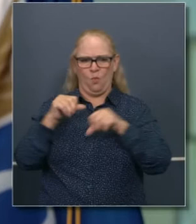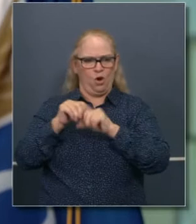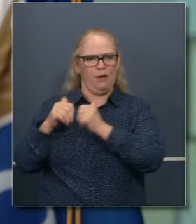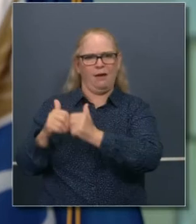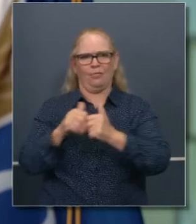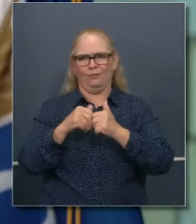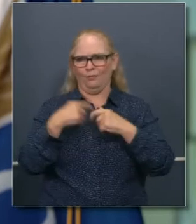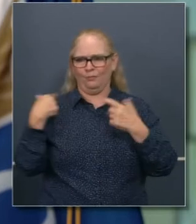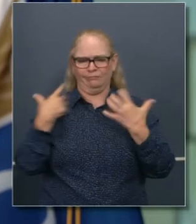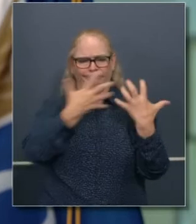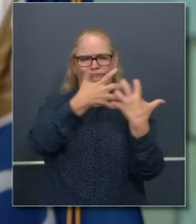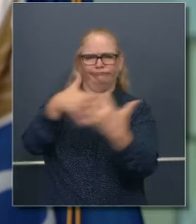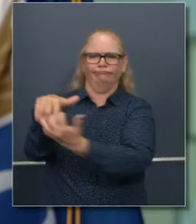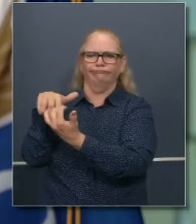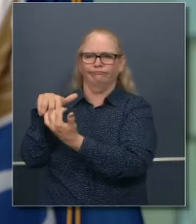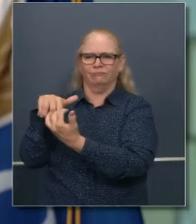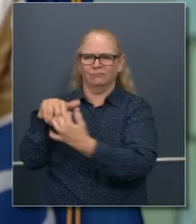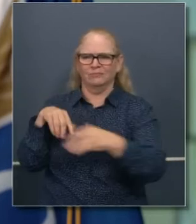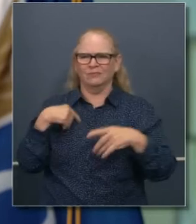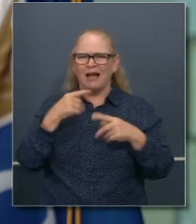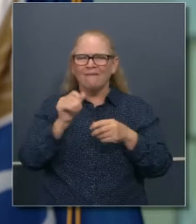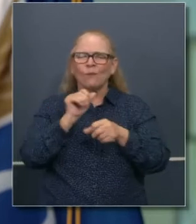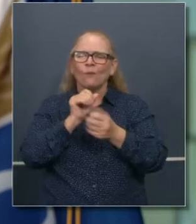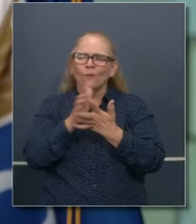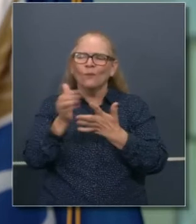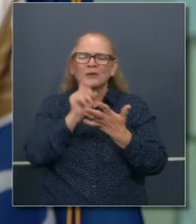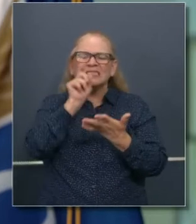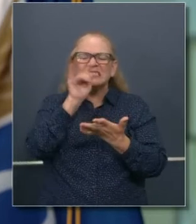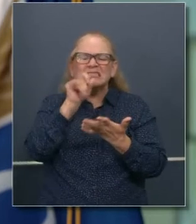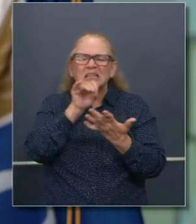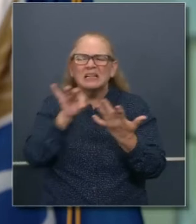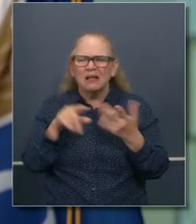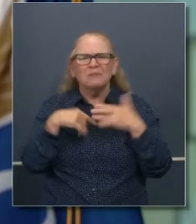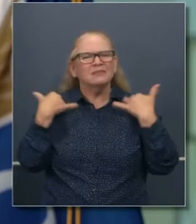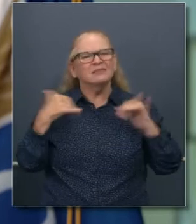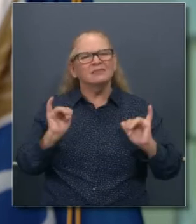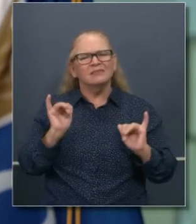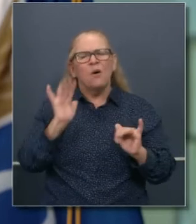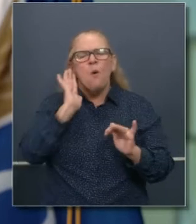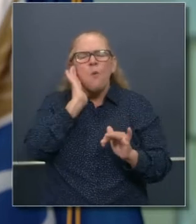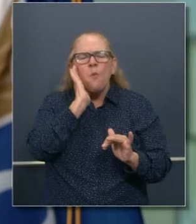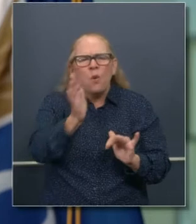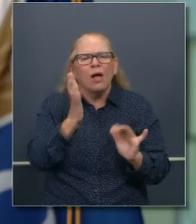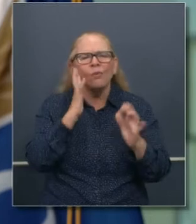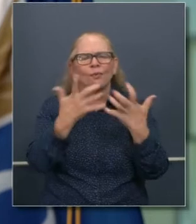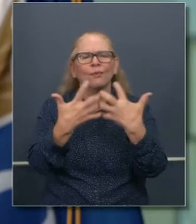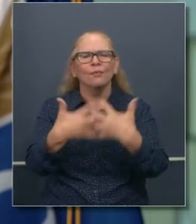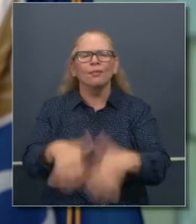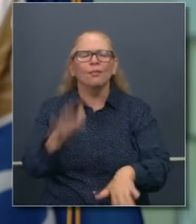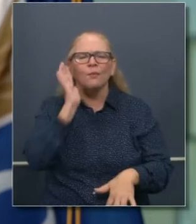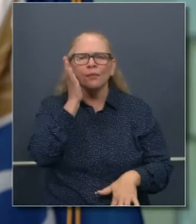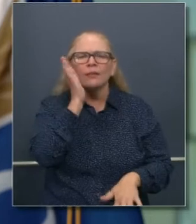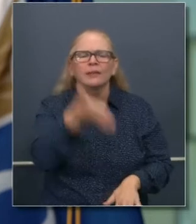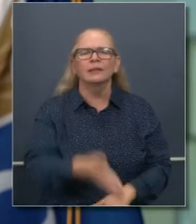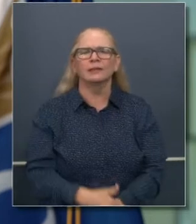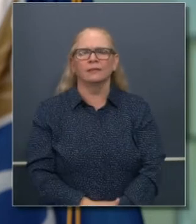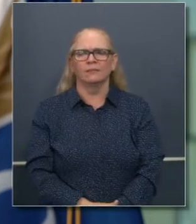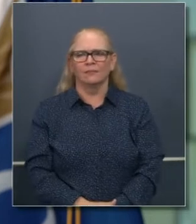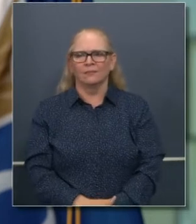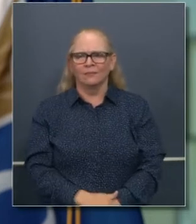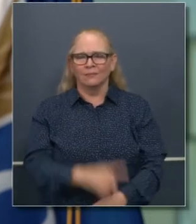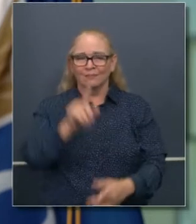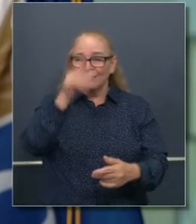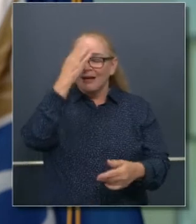puntos muy sutiles que creo que son importantes resolverlos. De modo que tengo confianza en que lograremos nuestros objetivos, pero